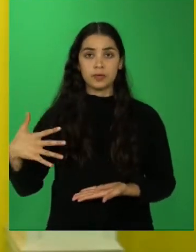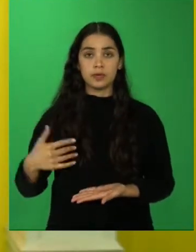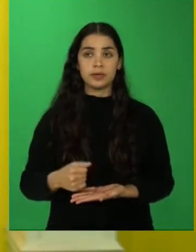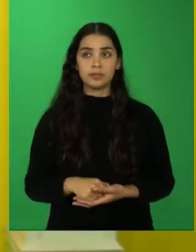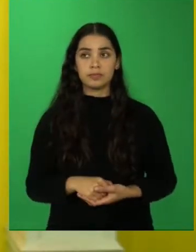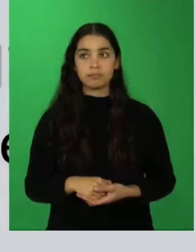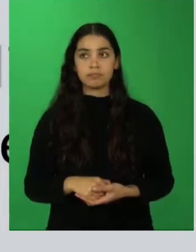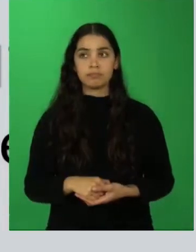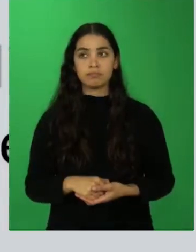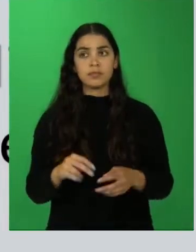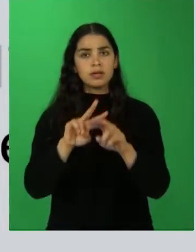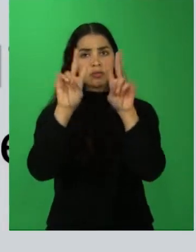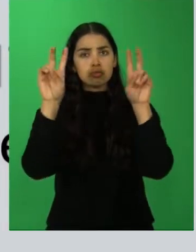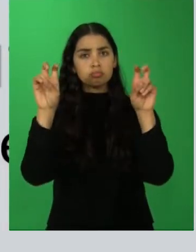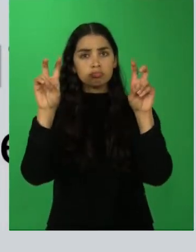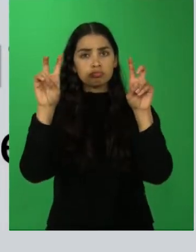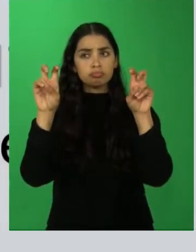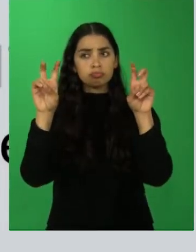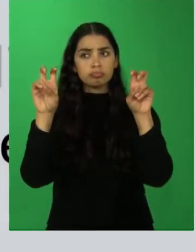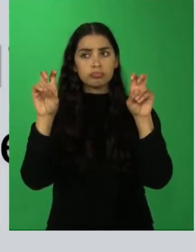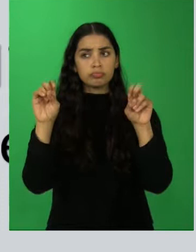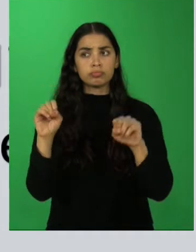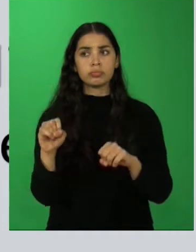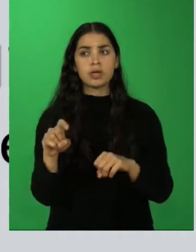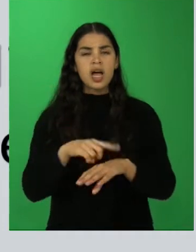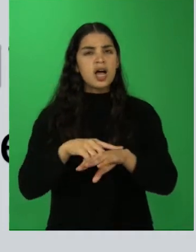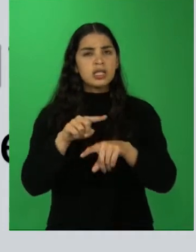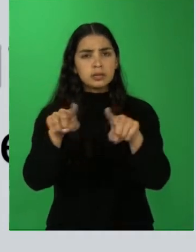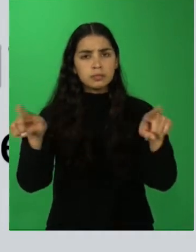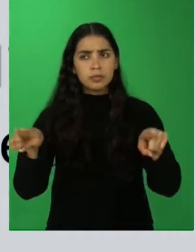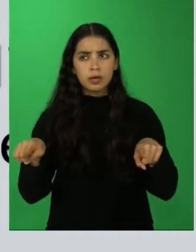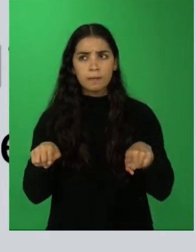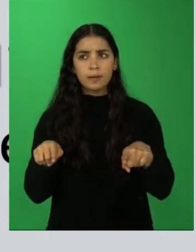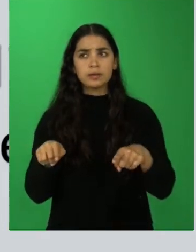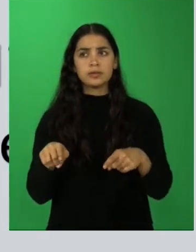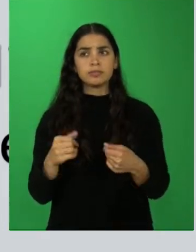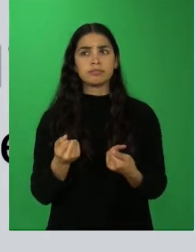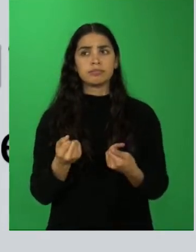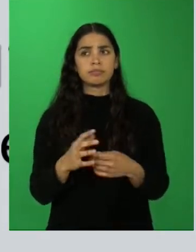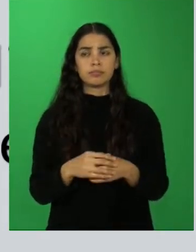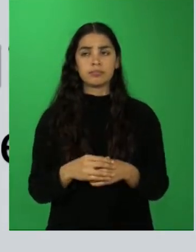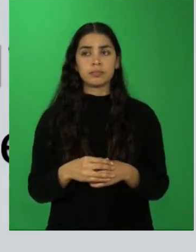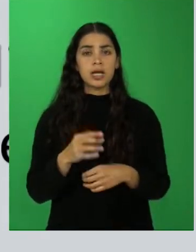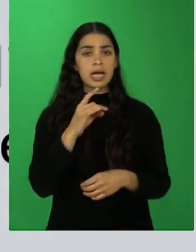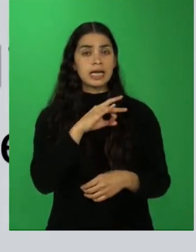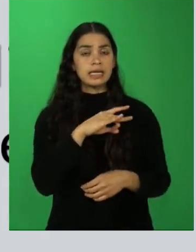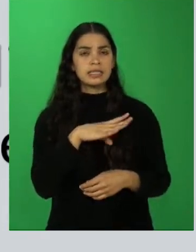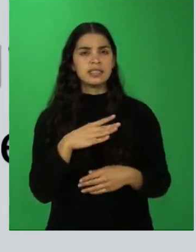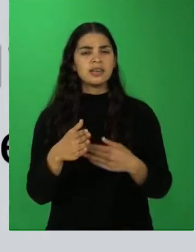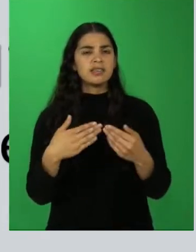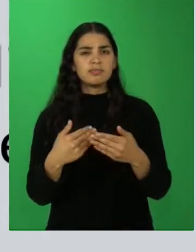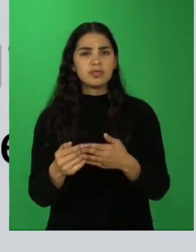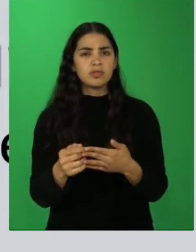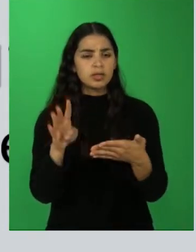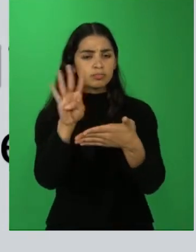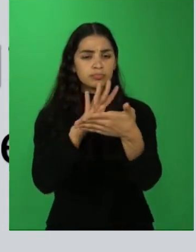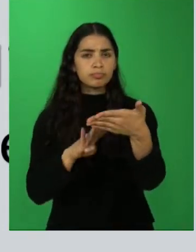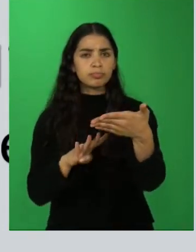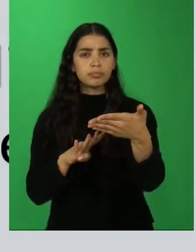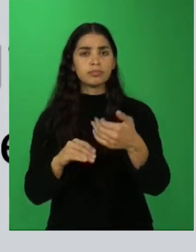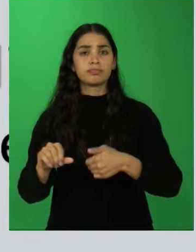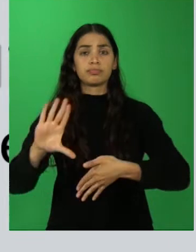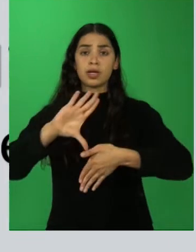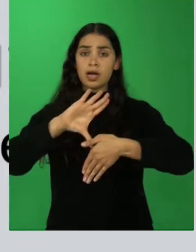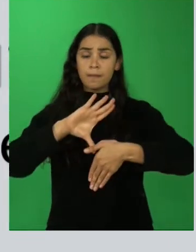La contextualización del tiempo y el espacio. Nos encontramos en el siglo XXI. Chile se localiza en el continente